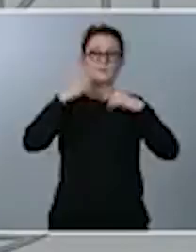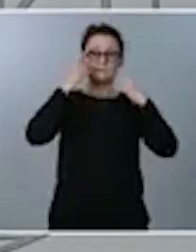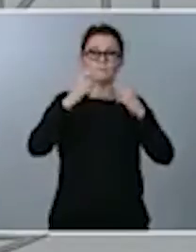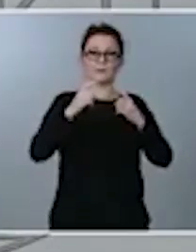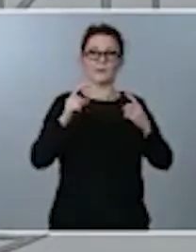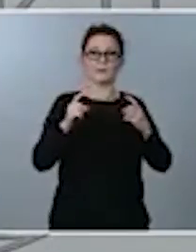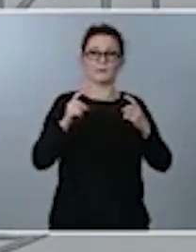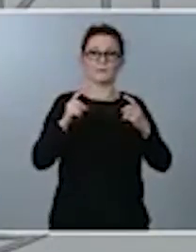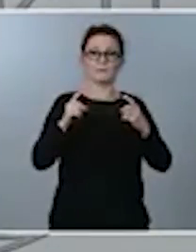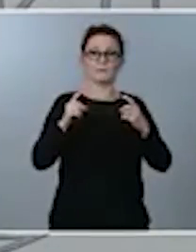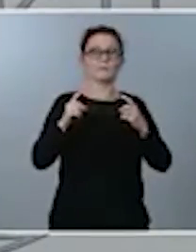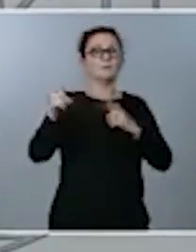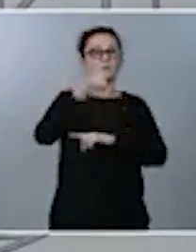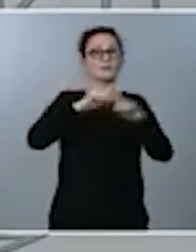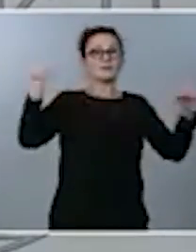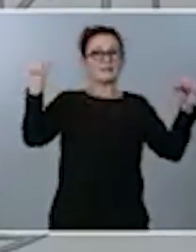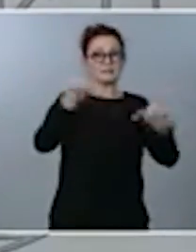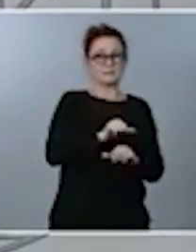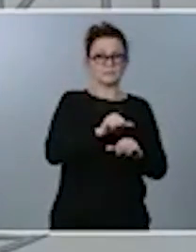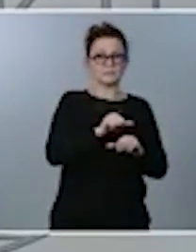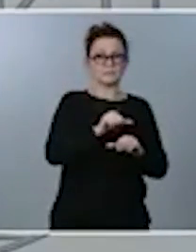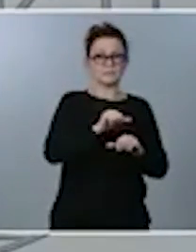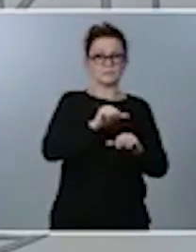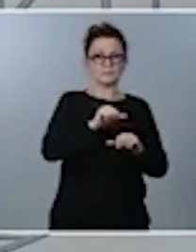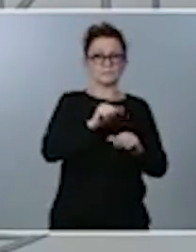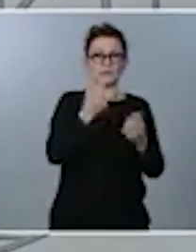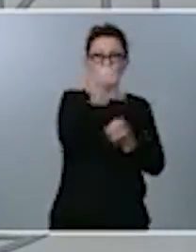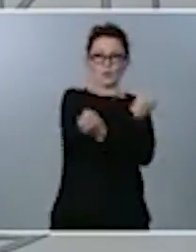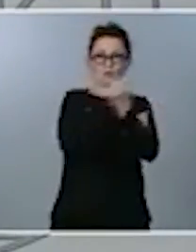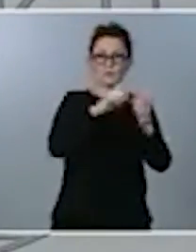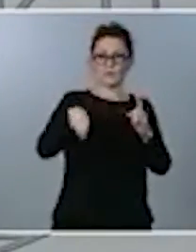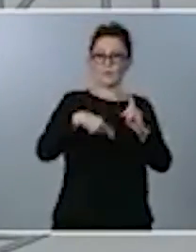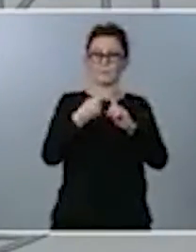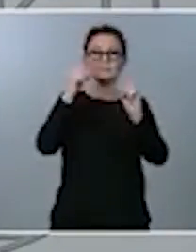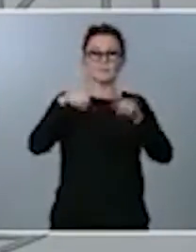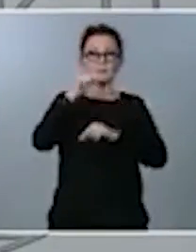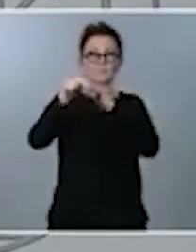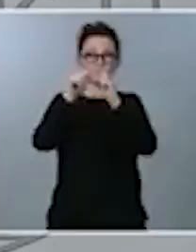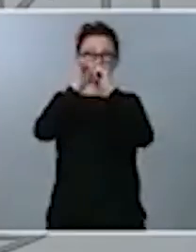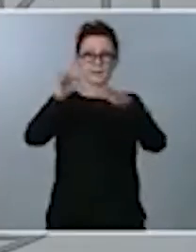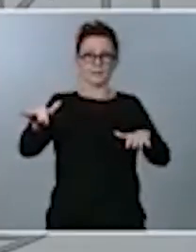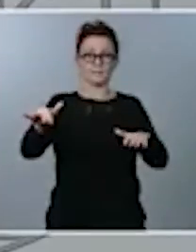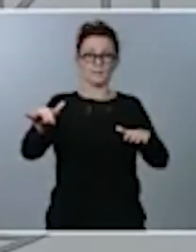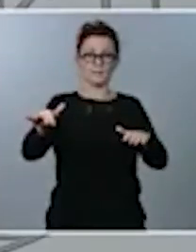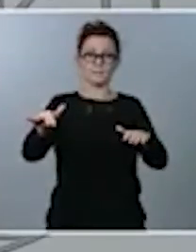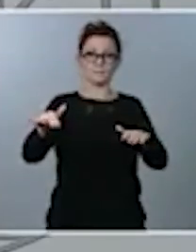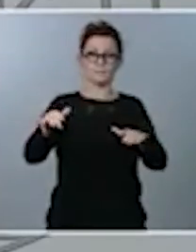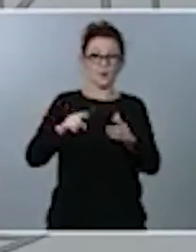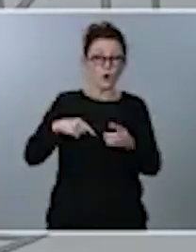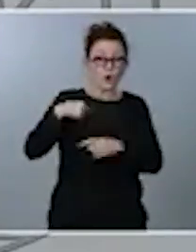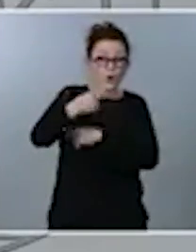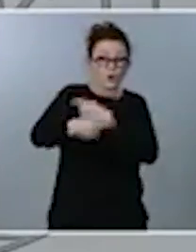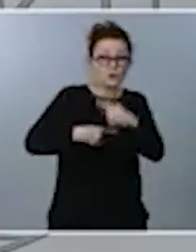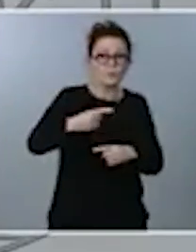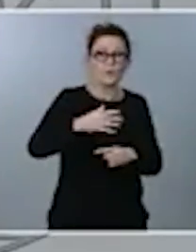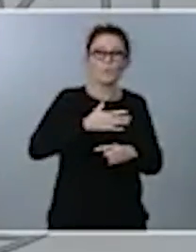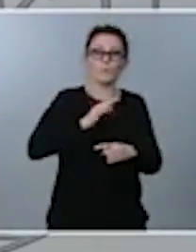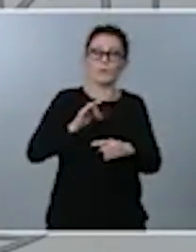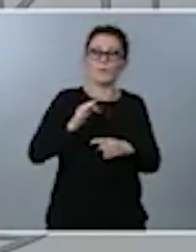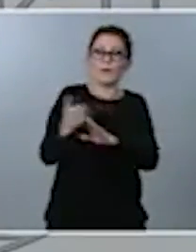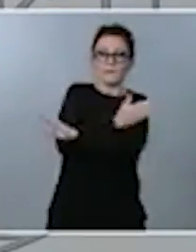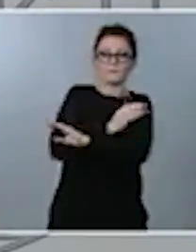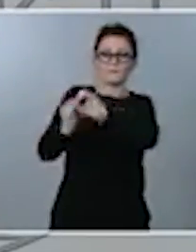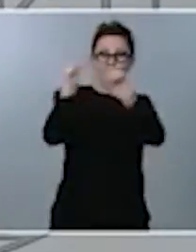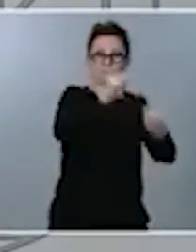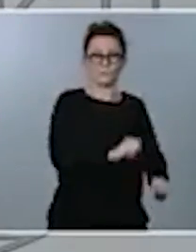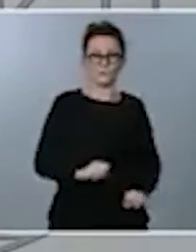pandémica, pero sobre todo el que los efectos de la misma tengan una protección respecto a la